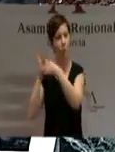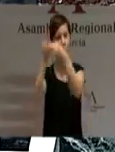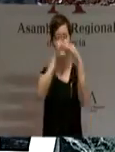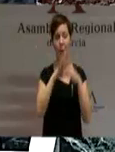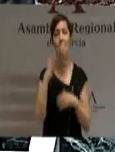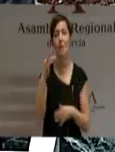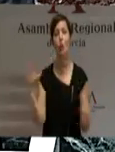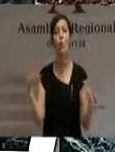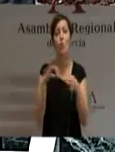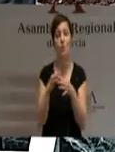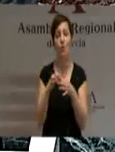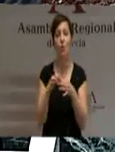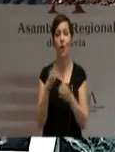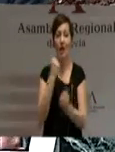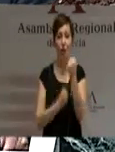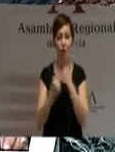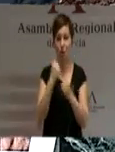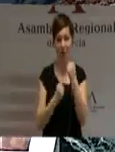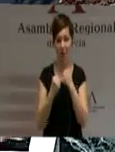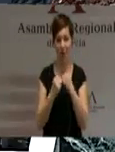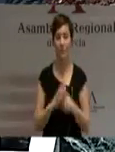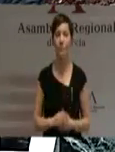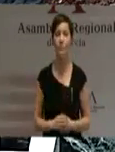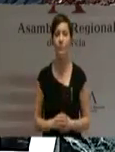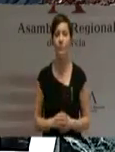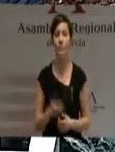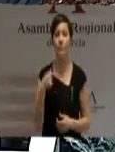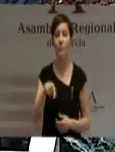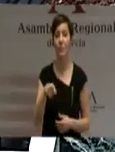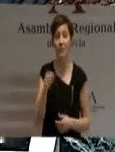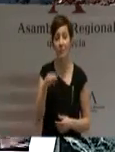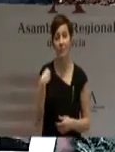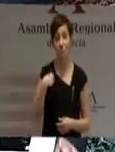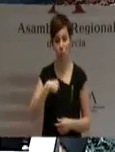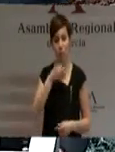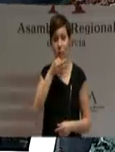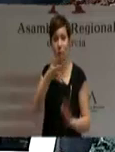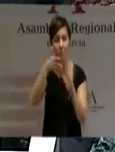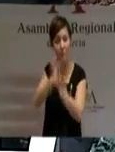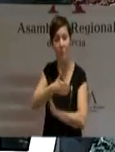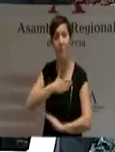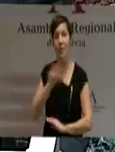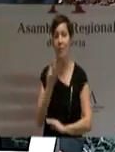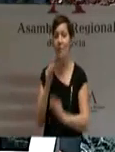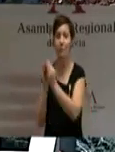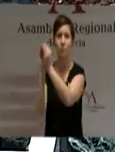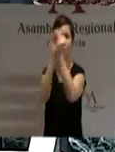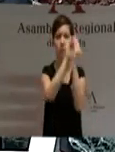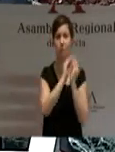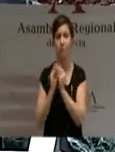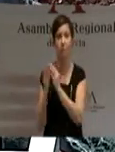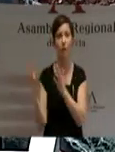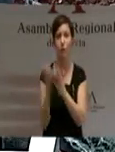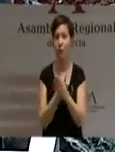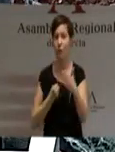mercado. Y estos principios deberían ser comunes para los partidos de ámbito nacional, desterrando la reivindicación de máximos operada por la